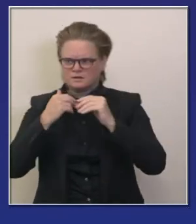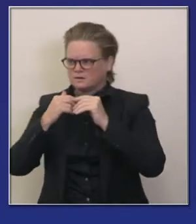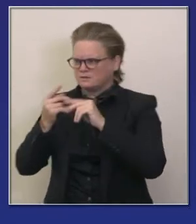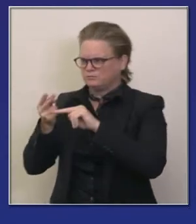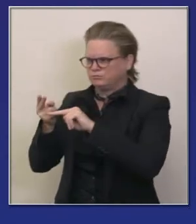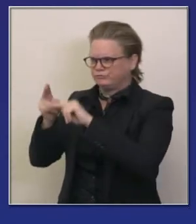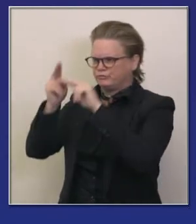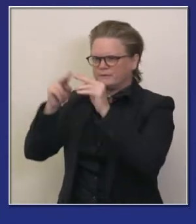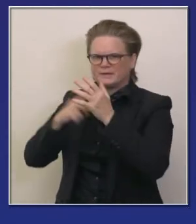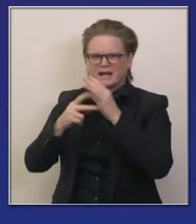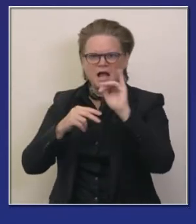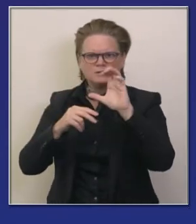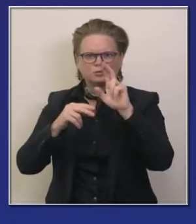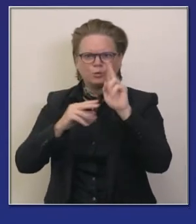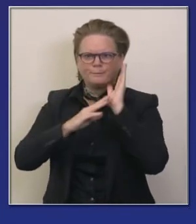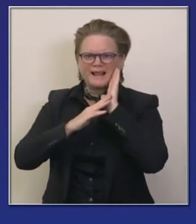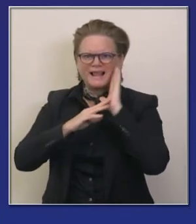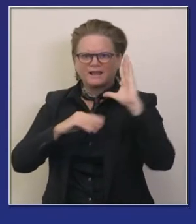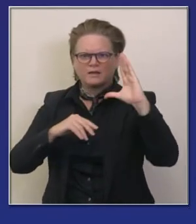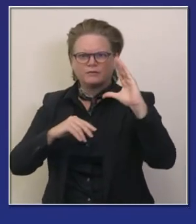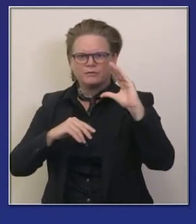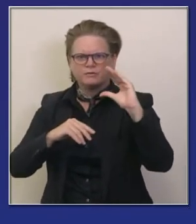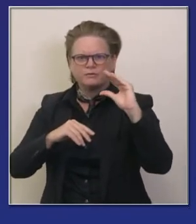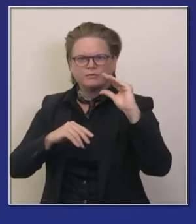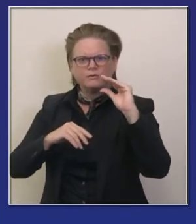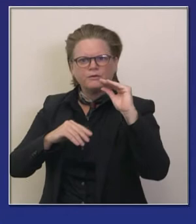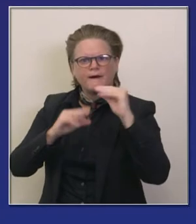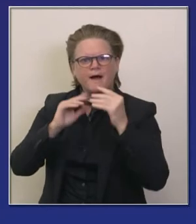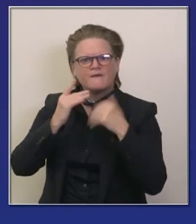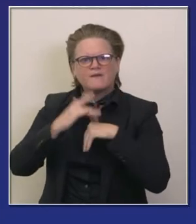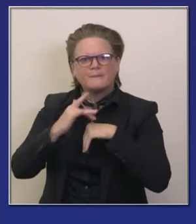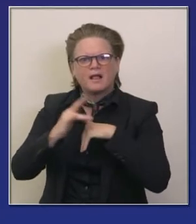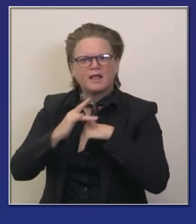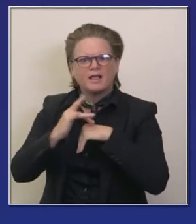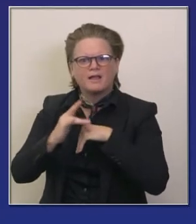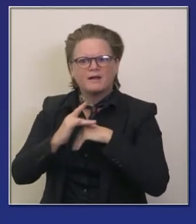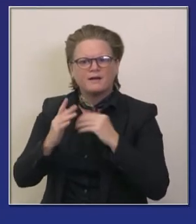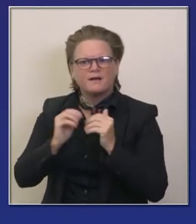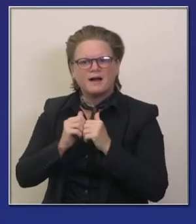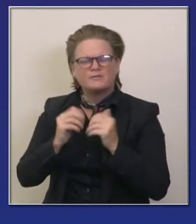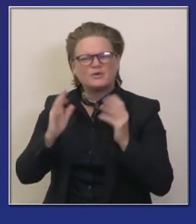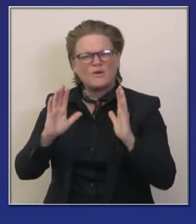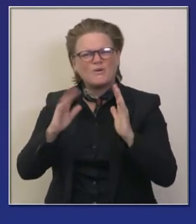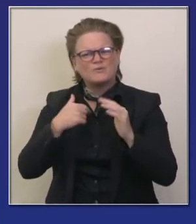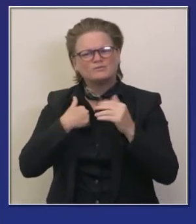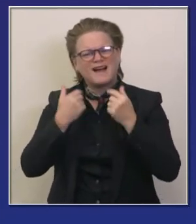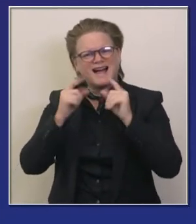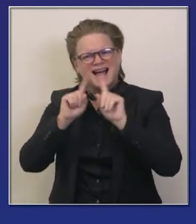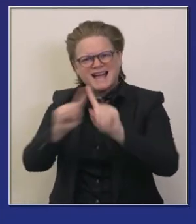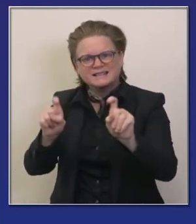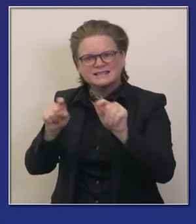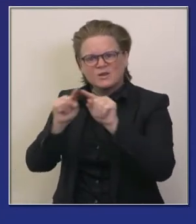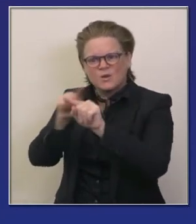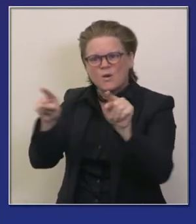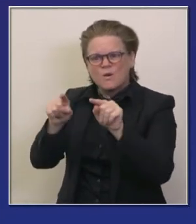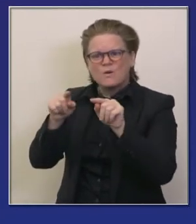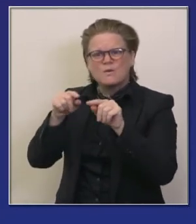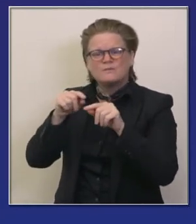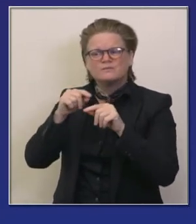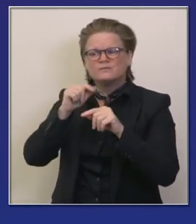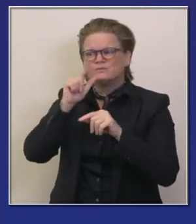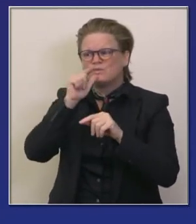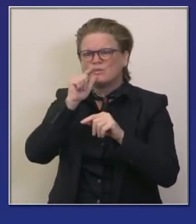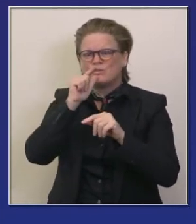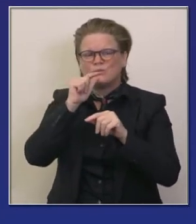descompresionando en la admisión de pacientes reduciendo cirugías selectivas etcétera